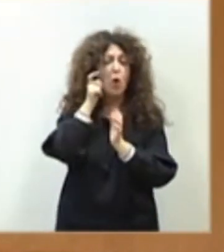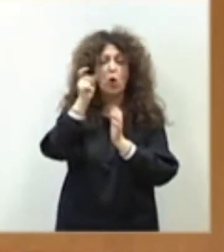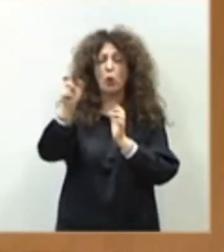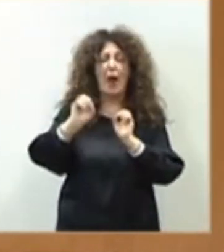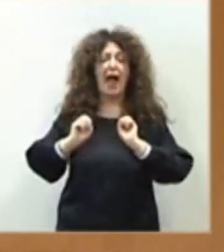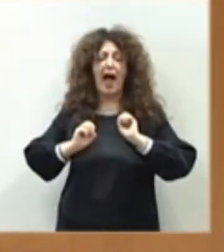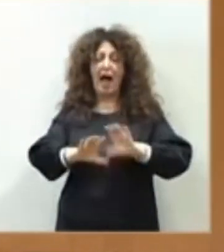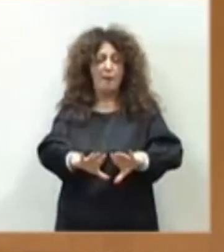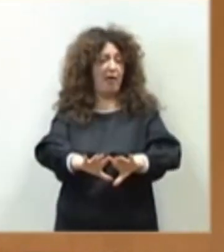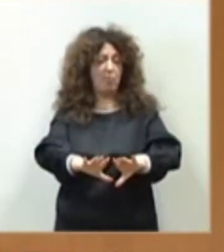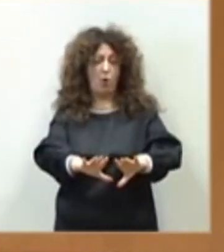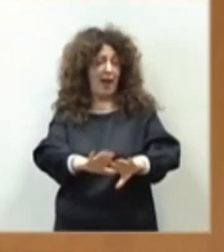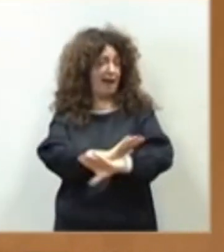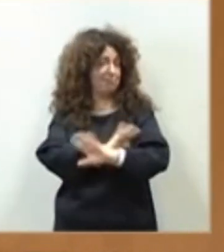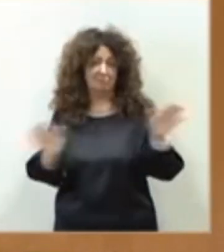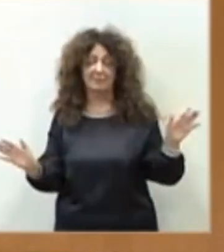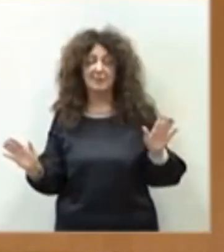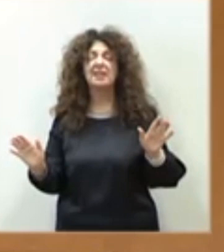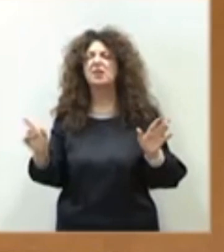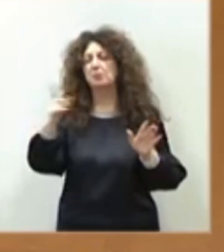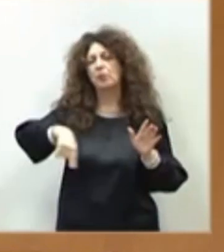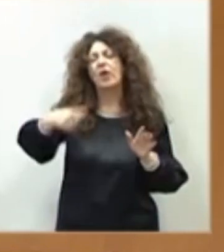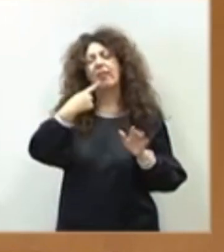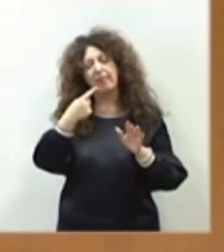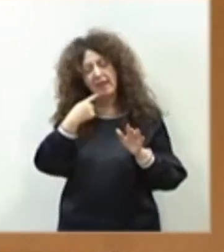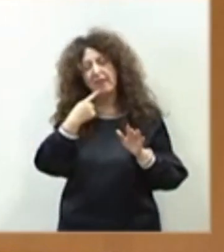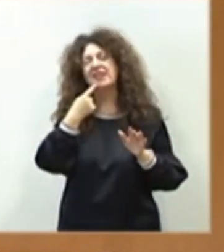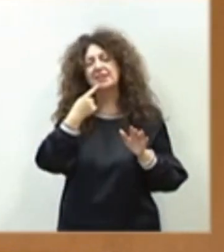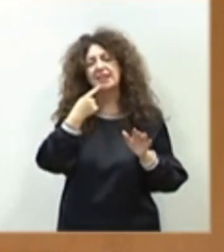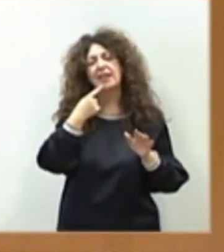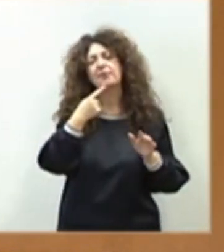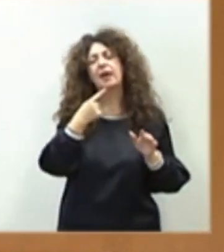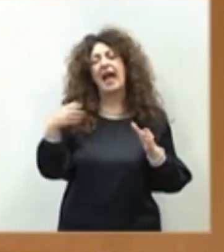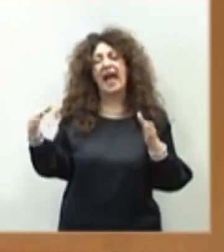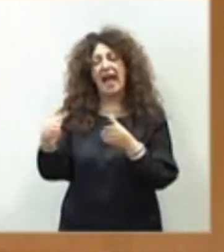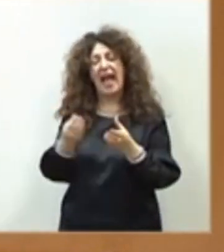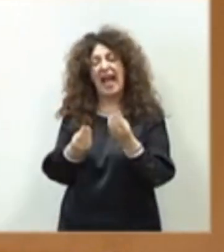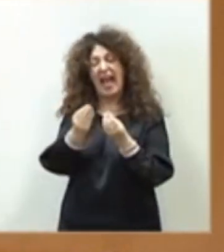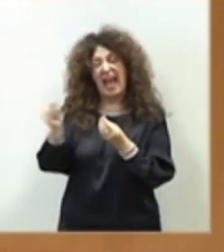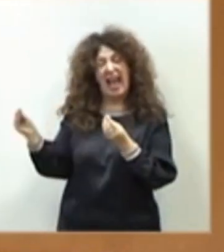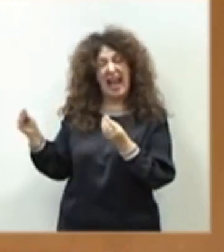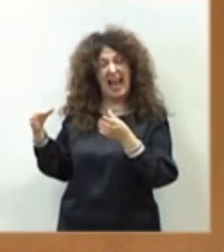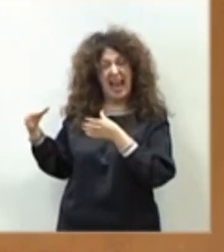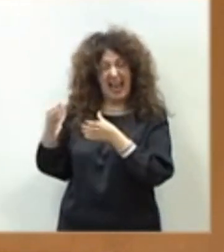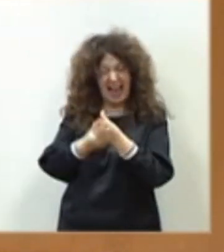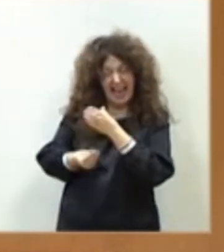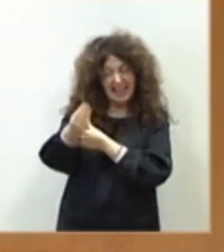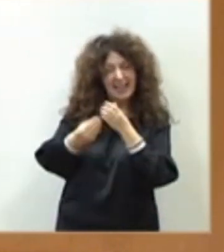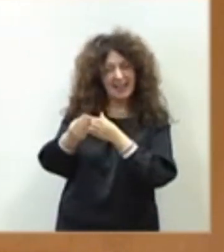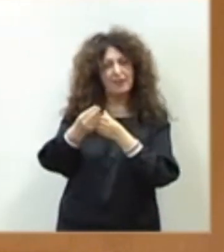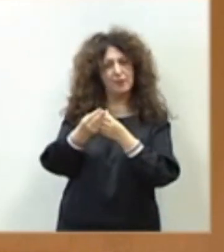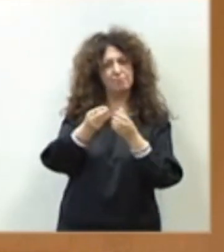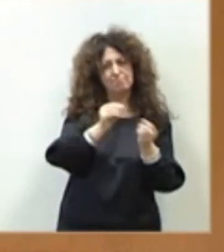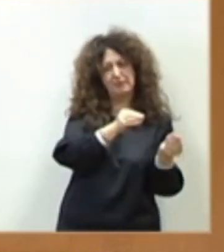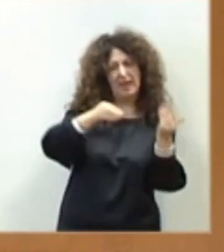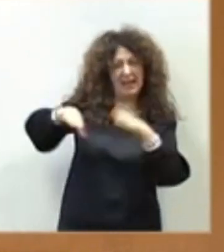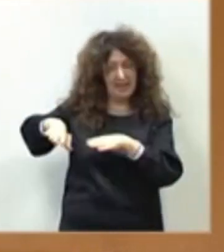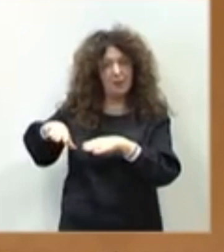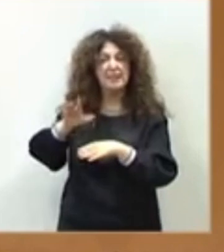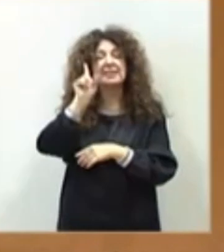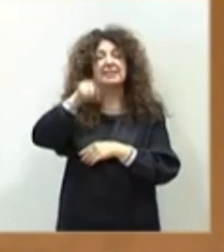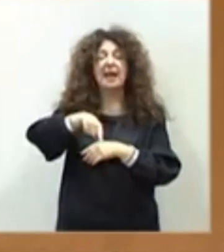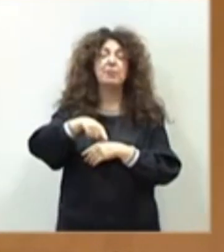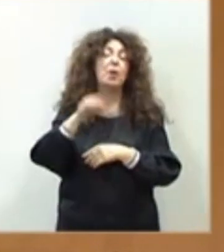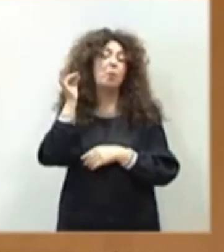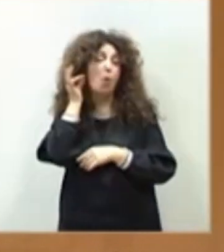Resulta que ustedes han manifestado aquí que apuestan por ese relevo generacional, que están apostando también por la consolidación del papel de la mujer en la